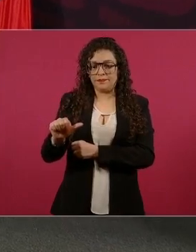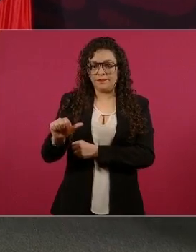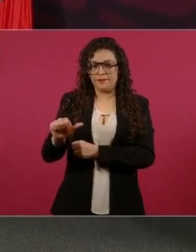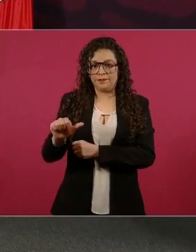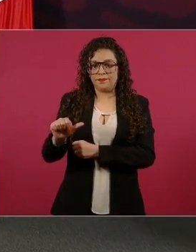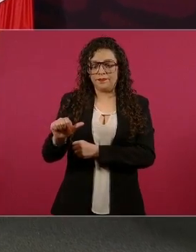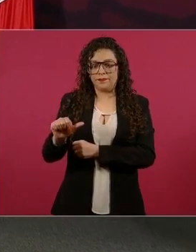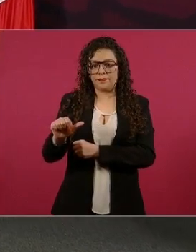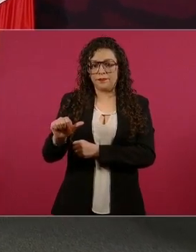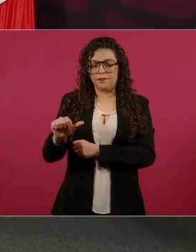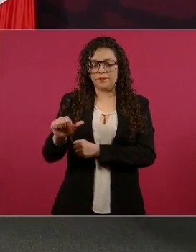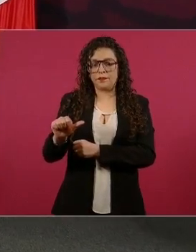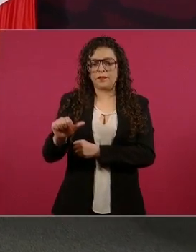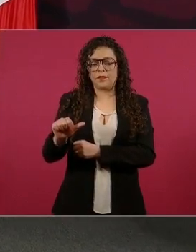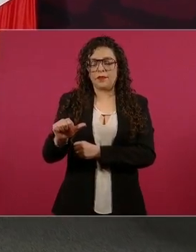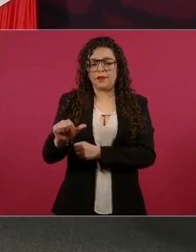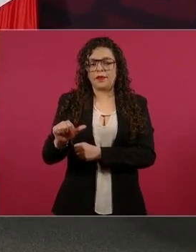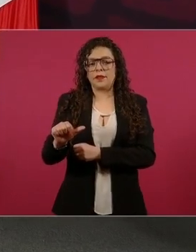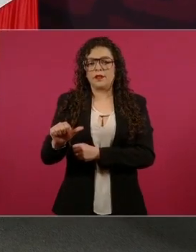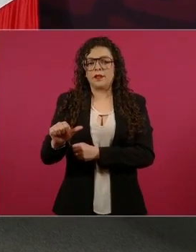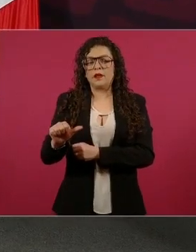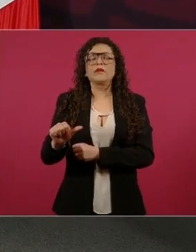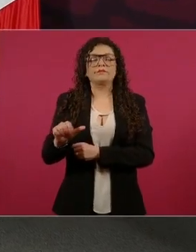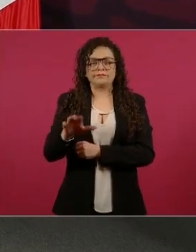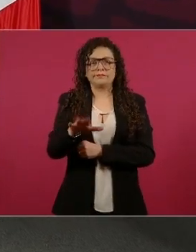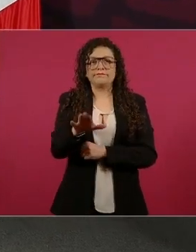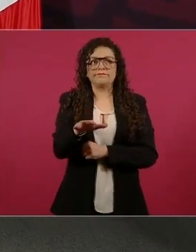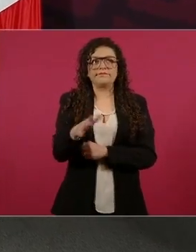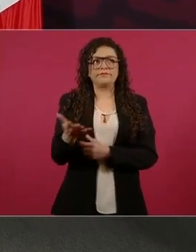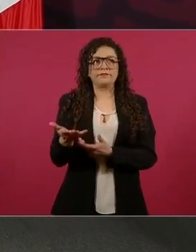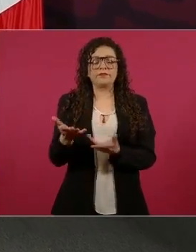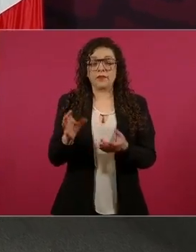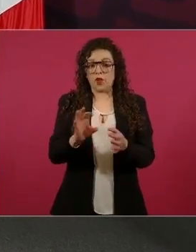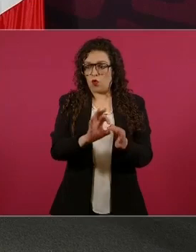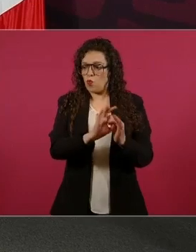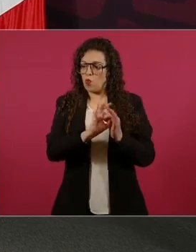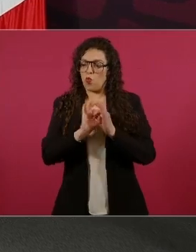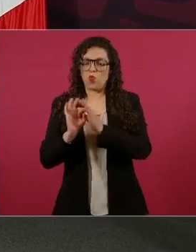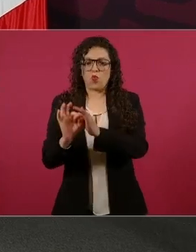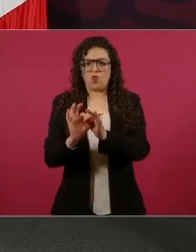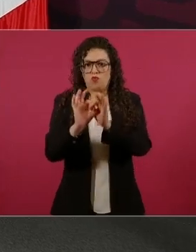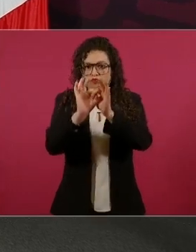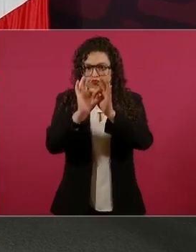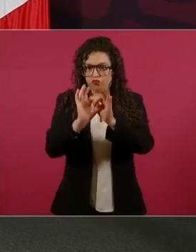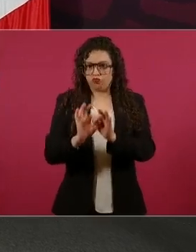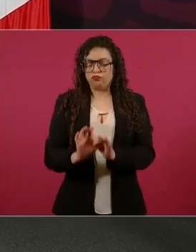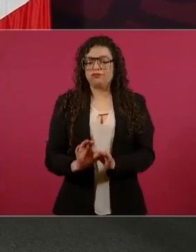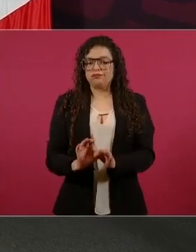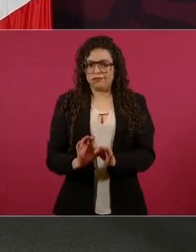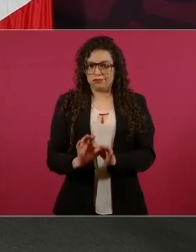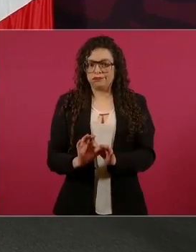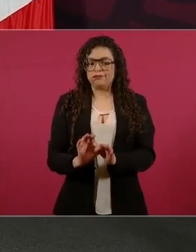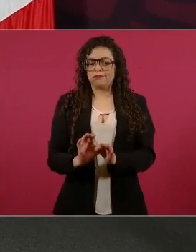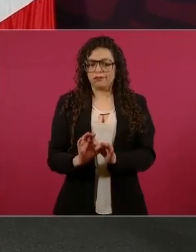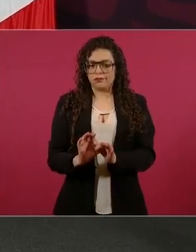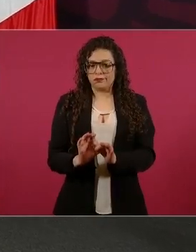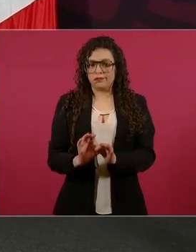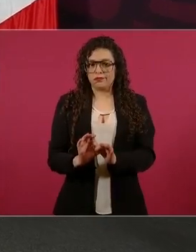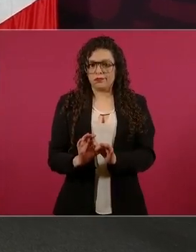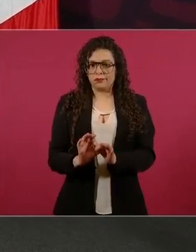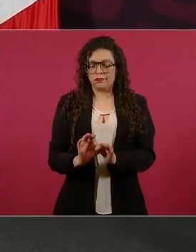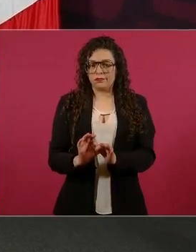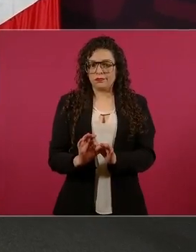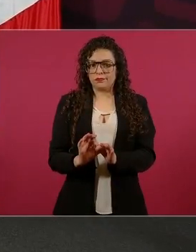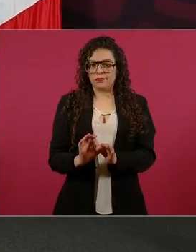estamos juntos recorriendo el